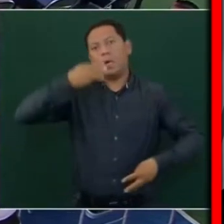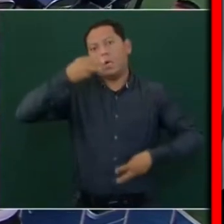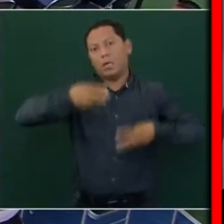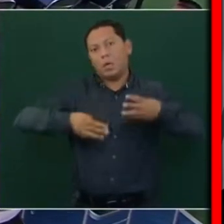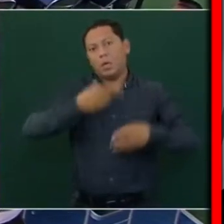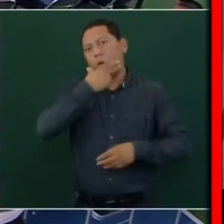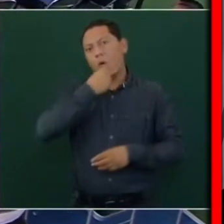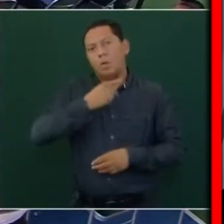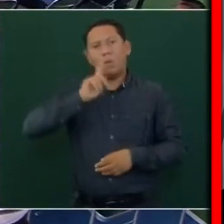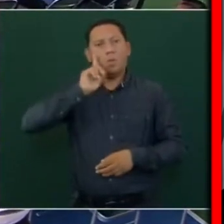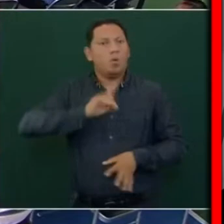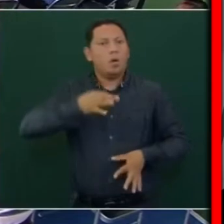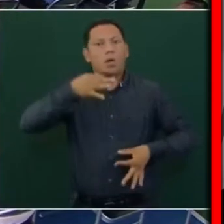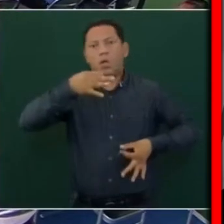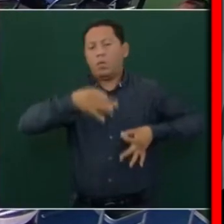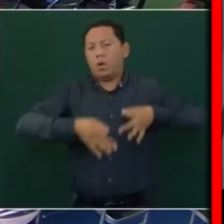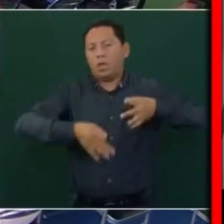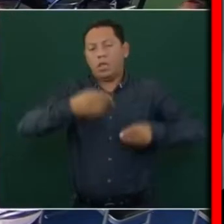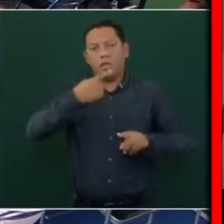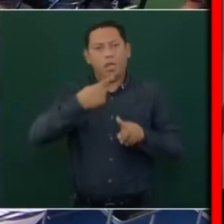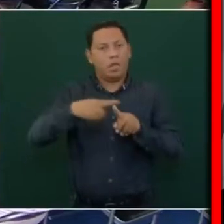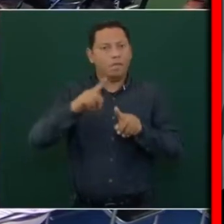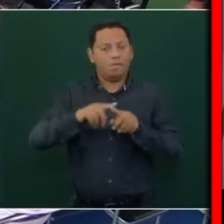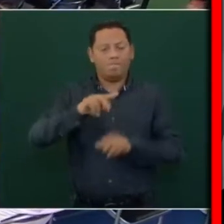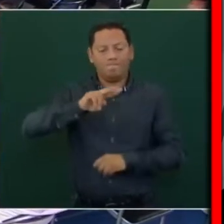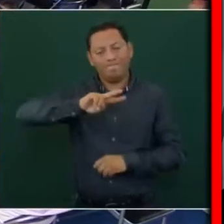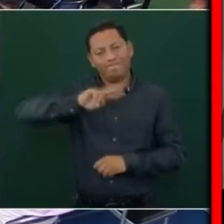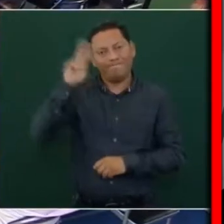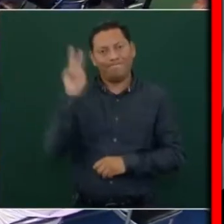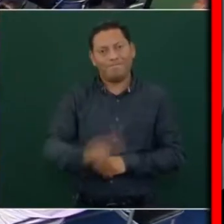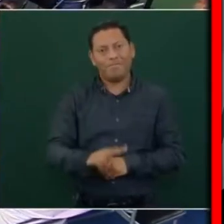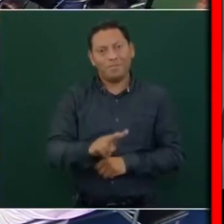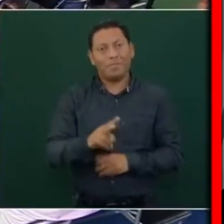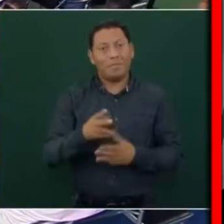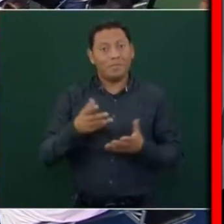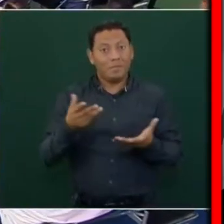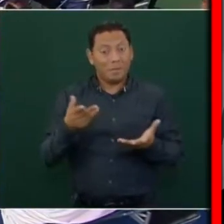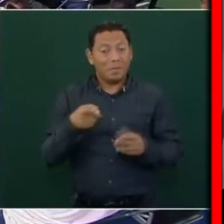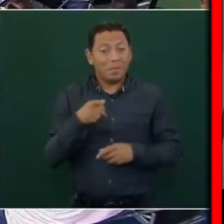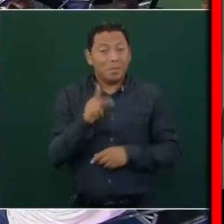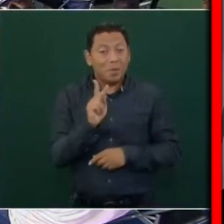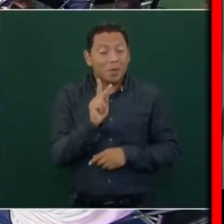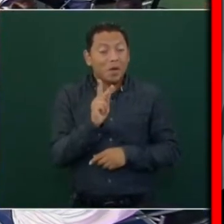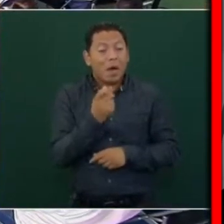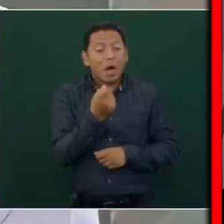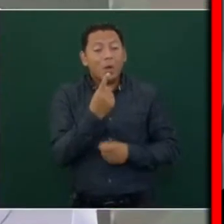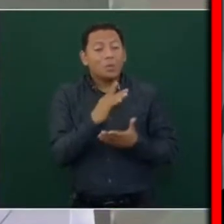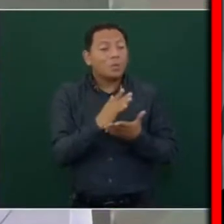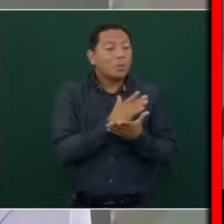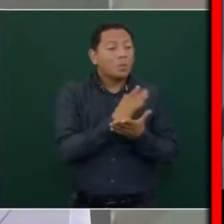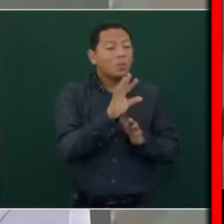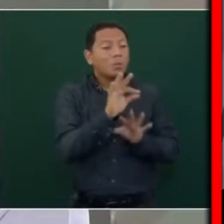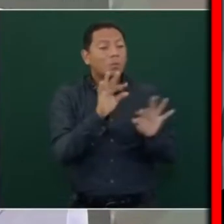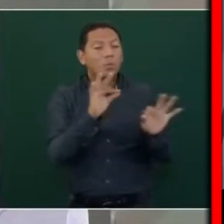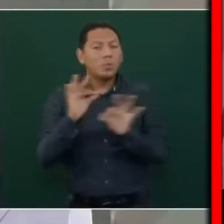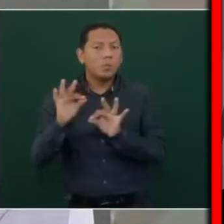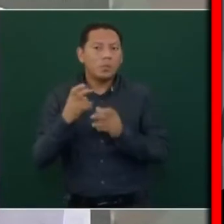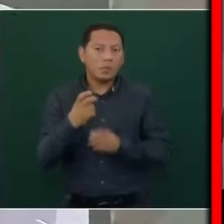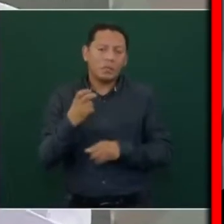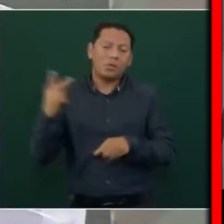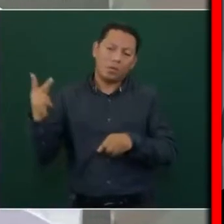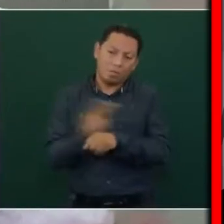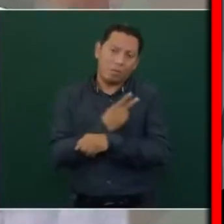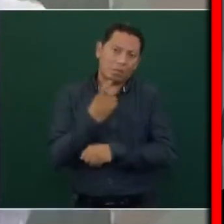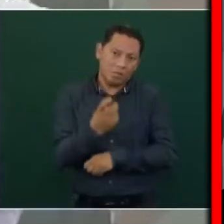ministros y también a jueces, con honrosas excepciones. Pero eso es lo que está sucediendo. Entonces,